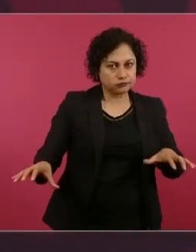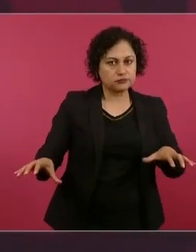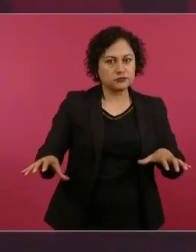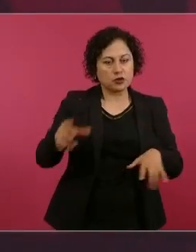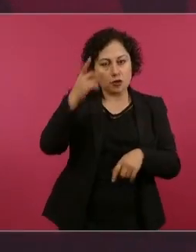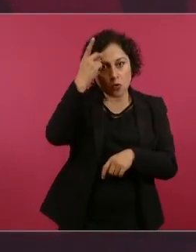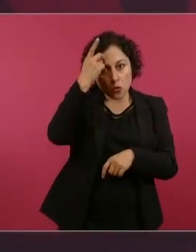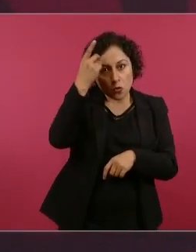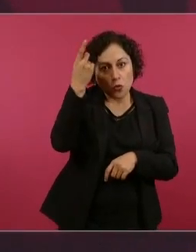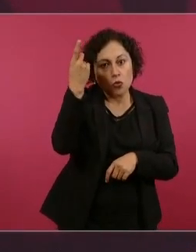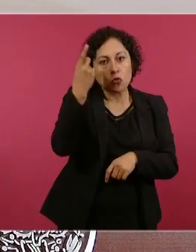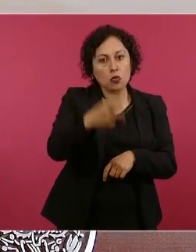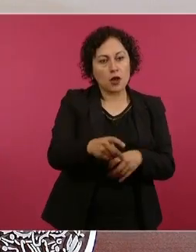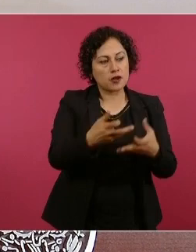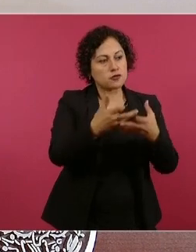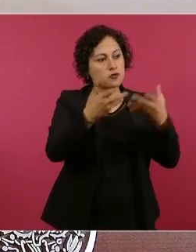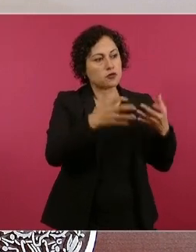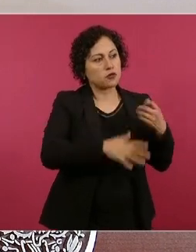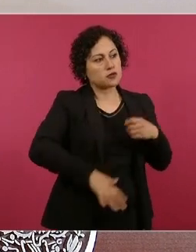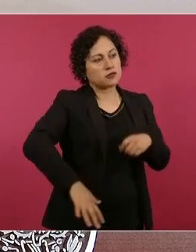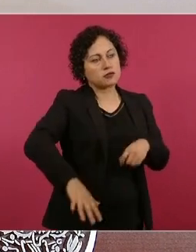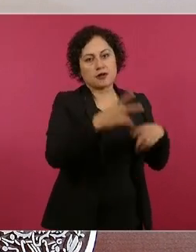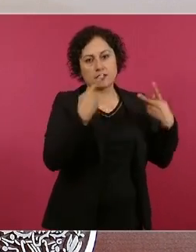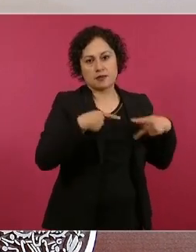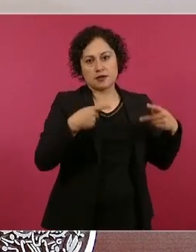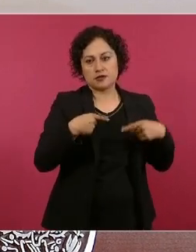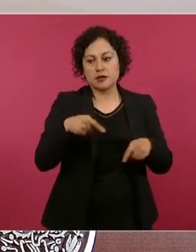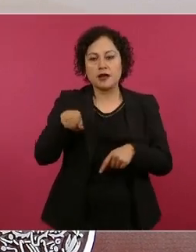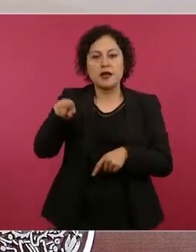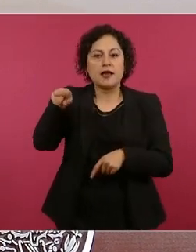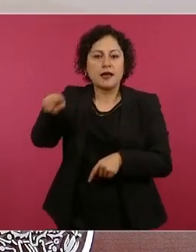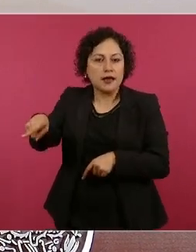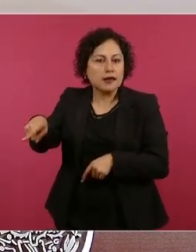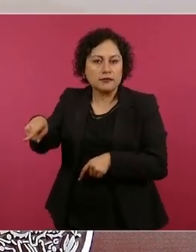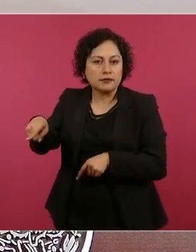y de las conciencias.